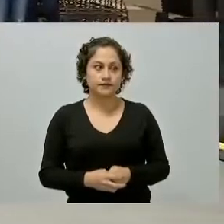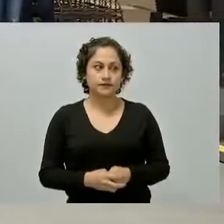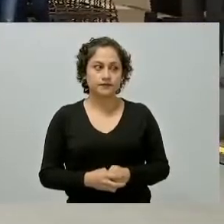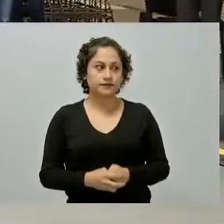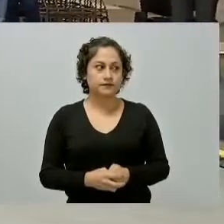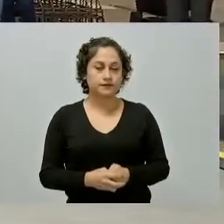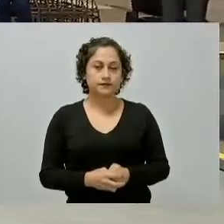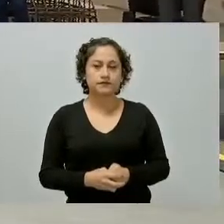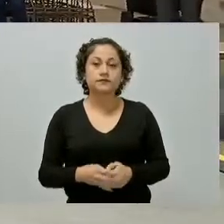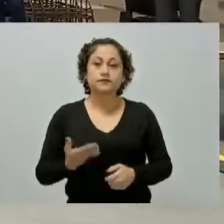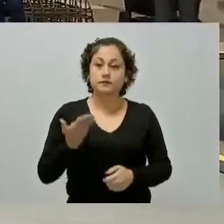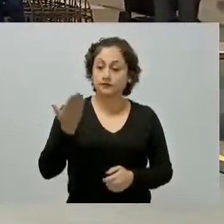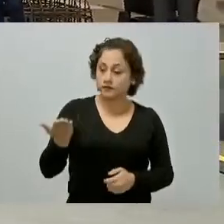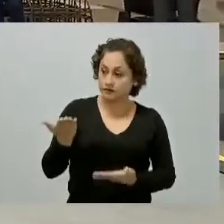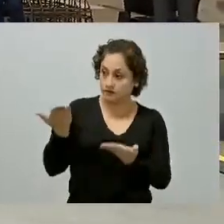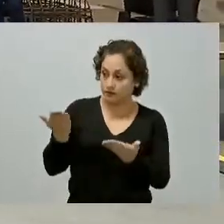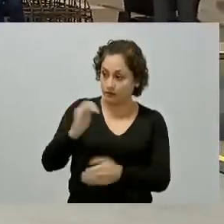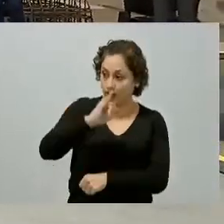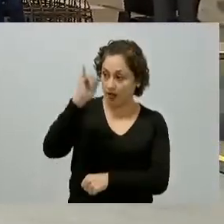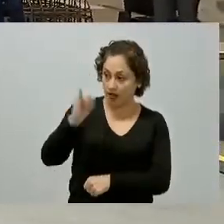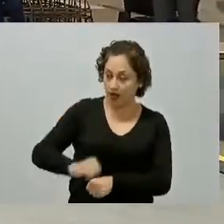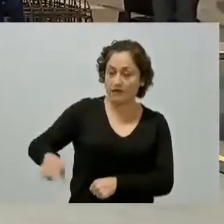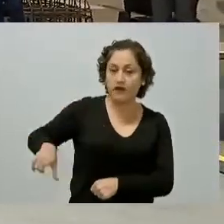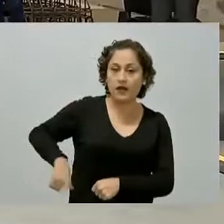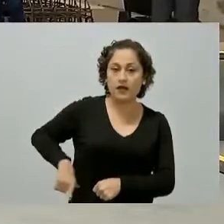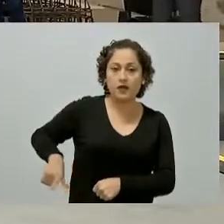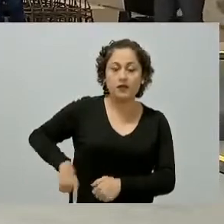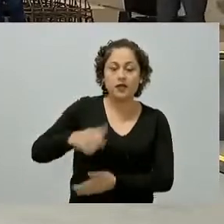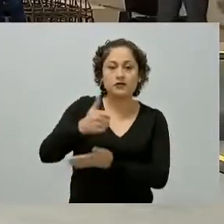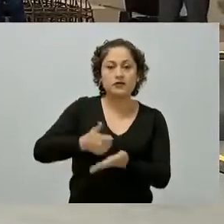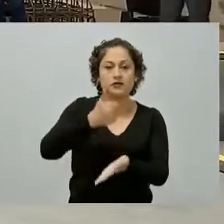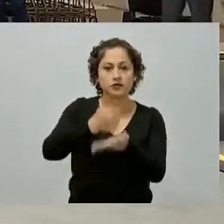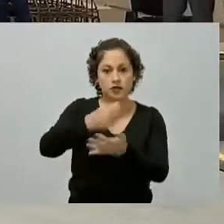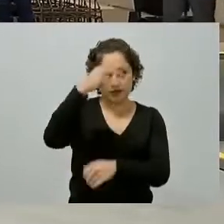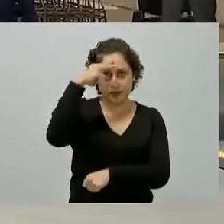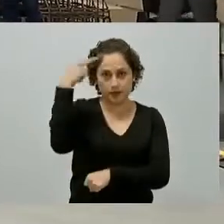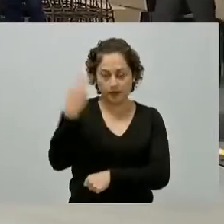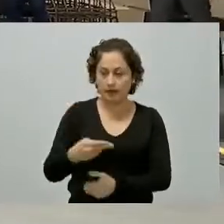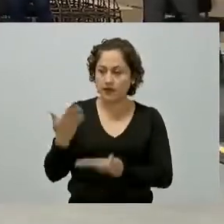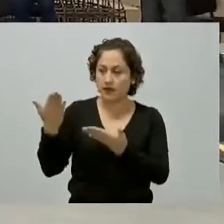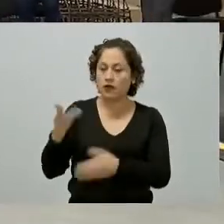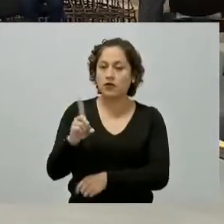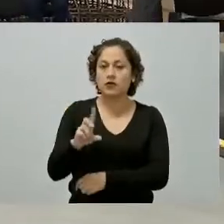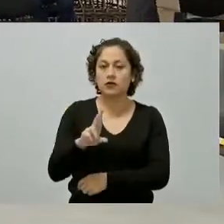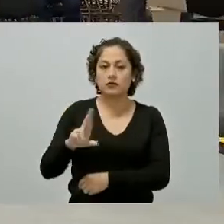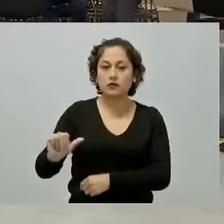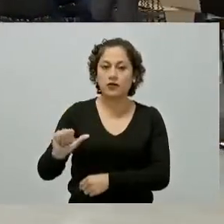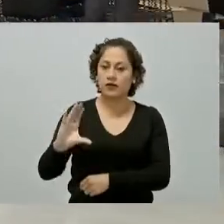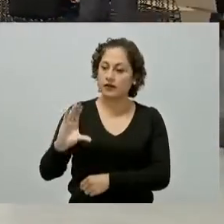Tenimos la palabra a la Jefa de Gobierno de la Ciudad de México doctora Claudia Sheinbampardo